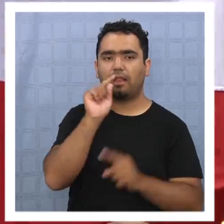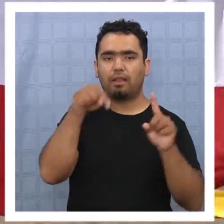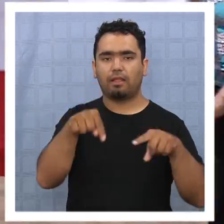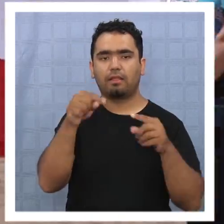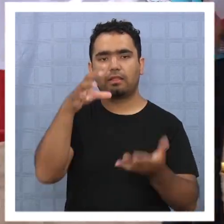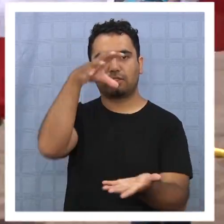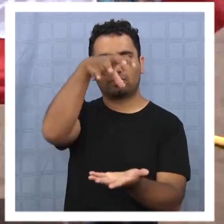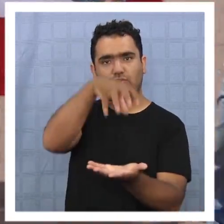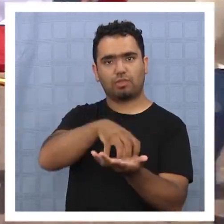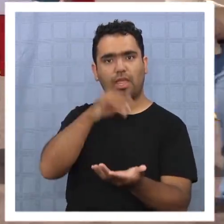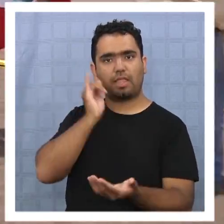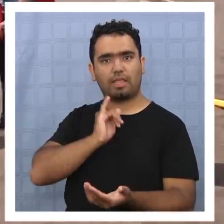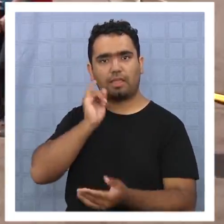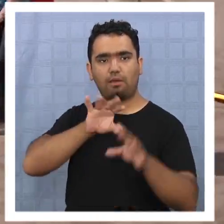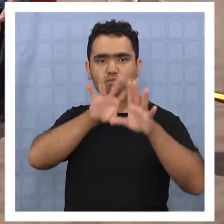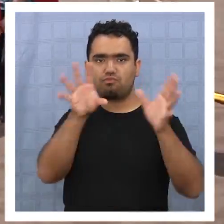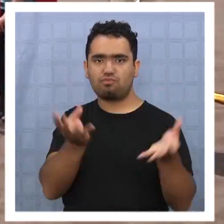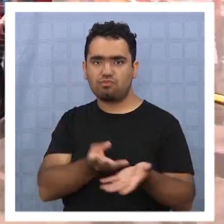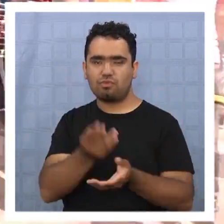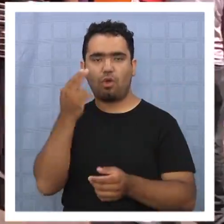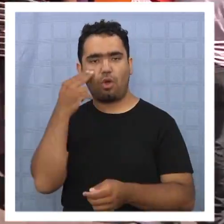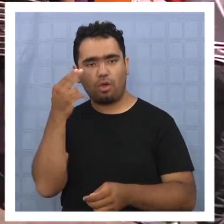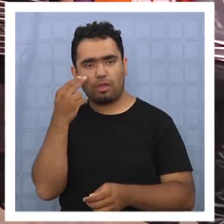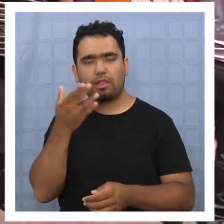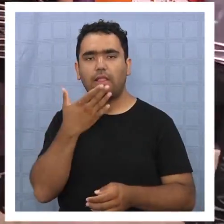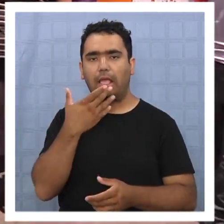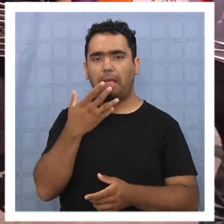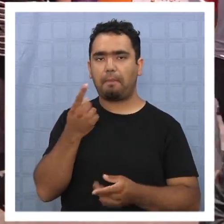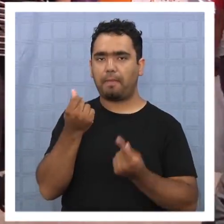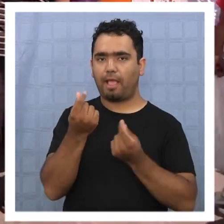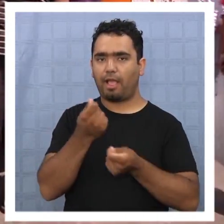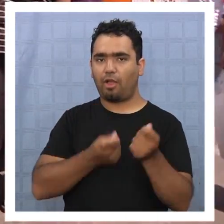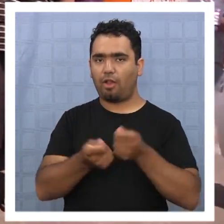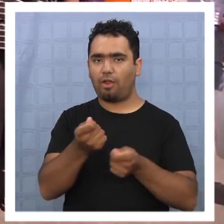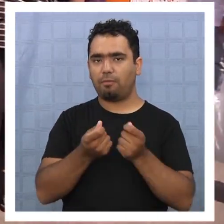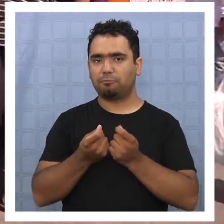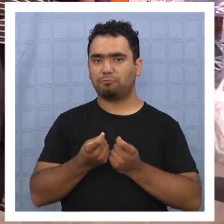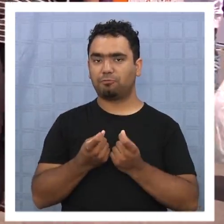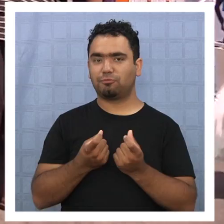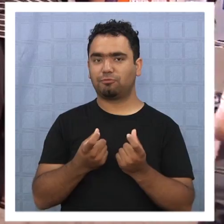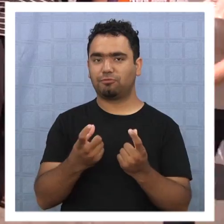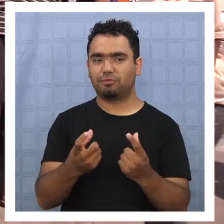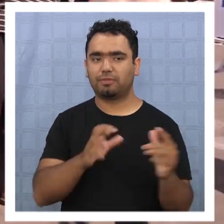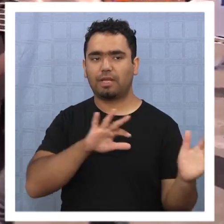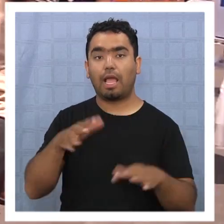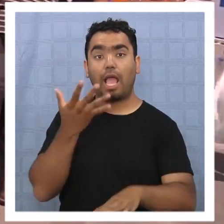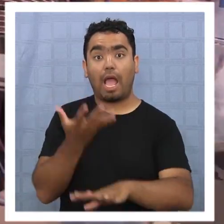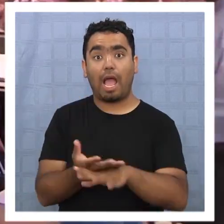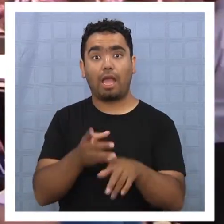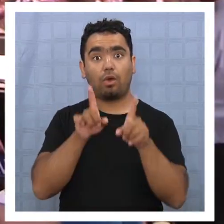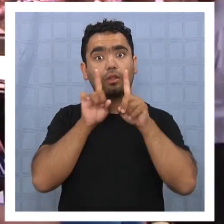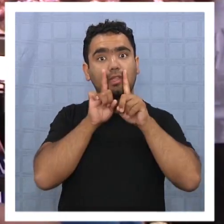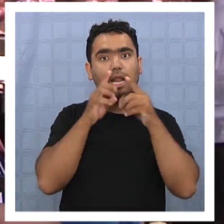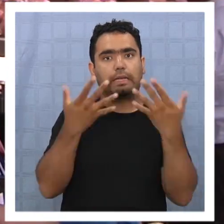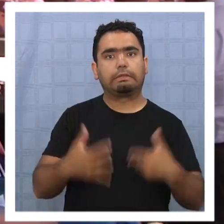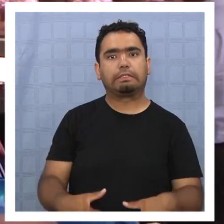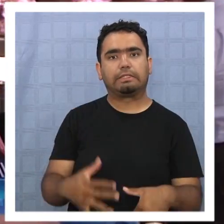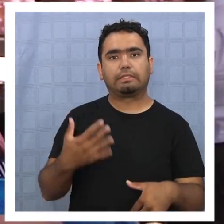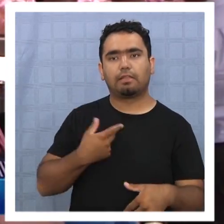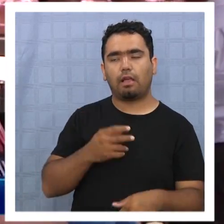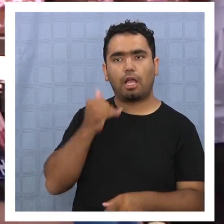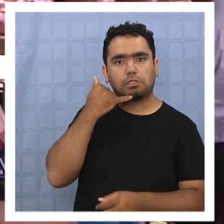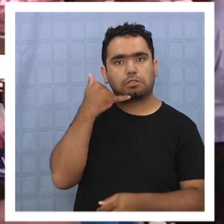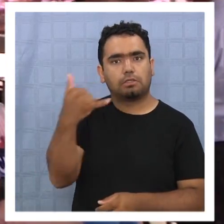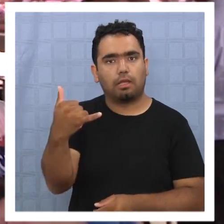pondrá el nombre de la ciudad en el mundo y dejará importantes beneficios económicos para Tarapacá. Tenemos hoteles que nos han